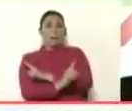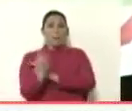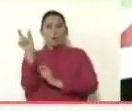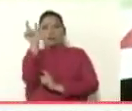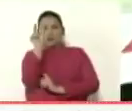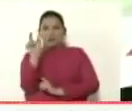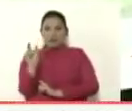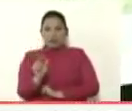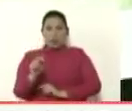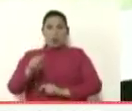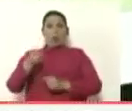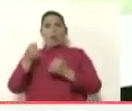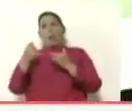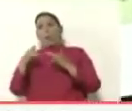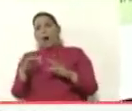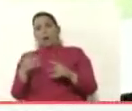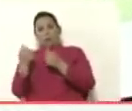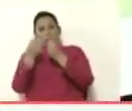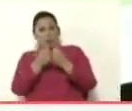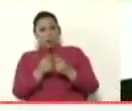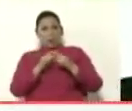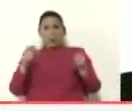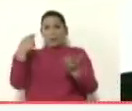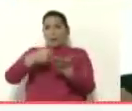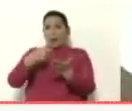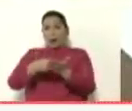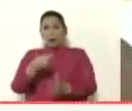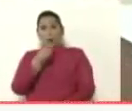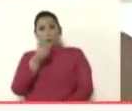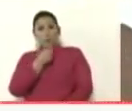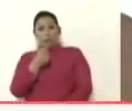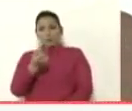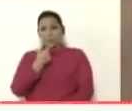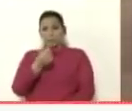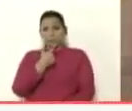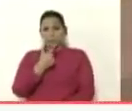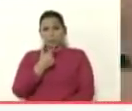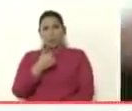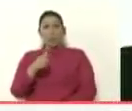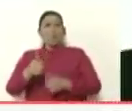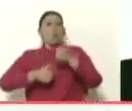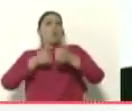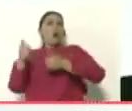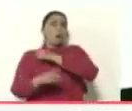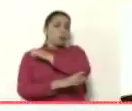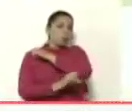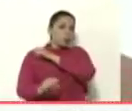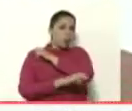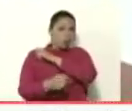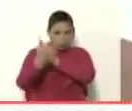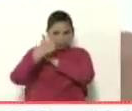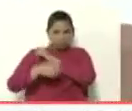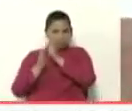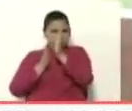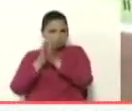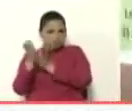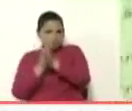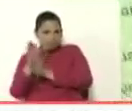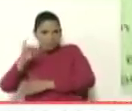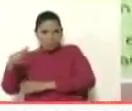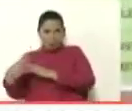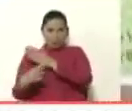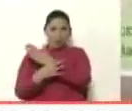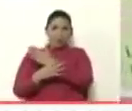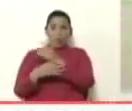cuánta de la plata para pagar alimentos medicamentos me voy a robar cuánto y el otro